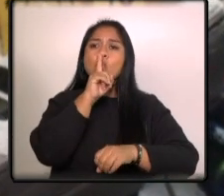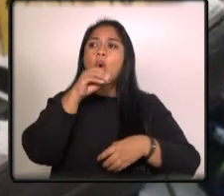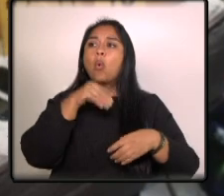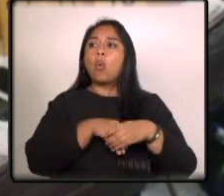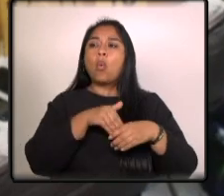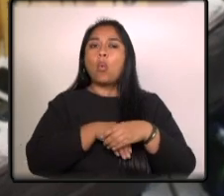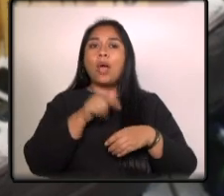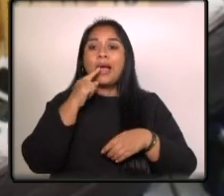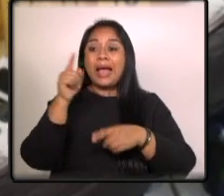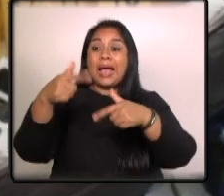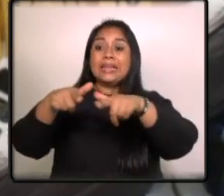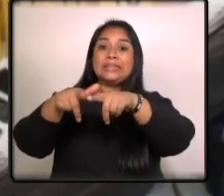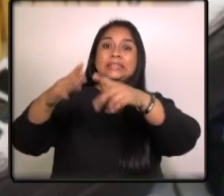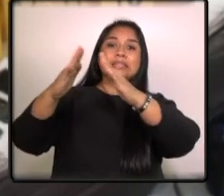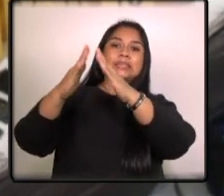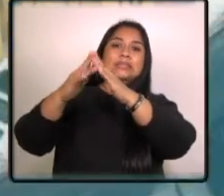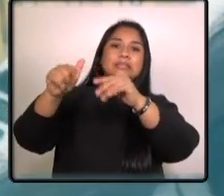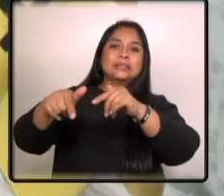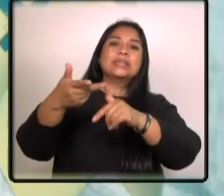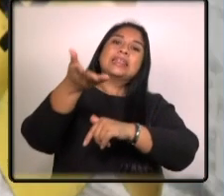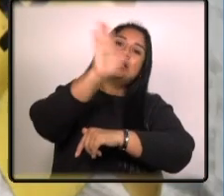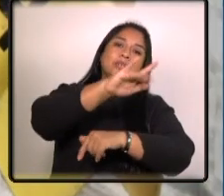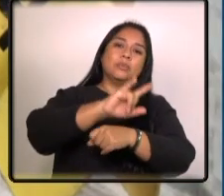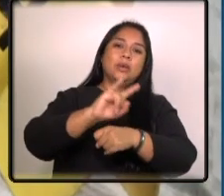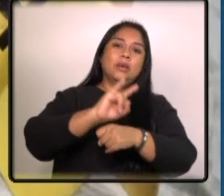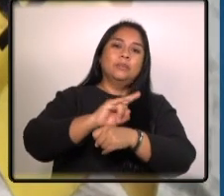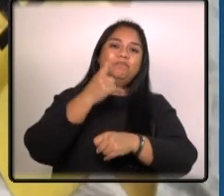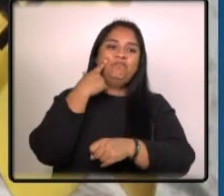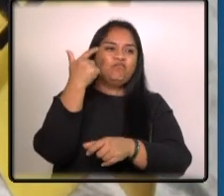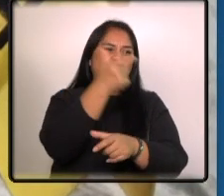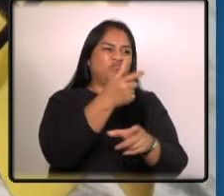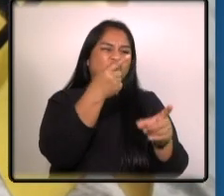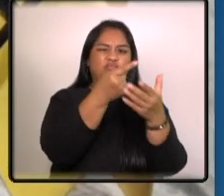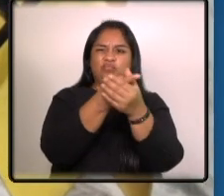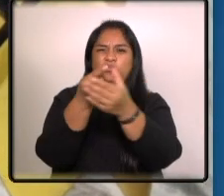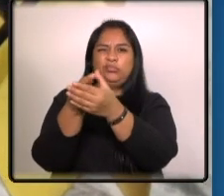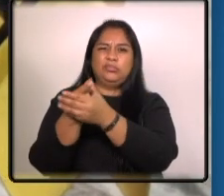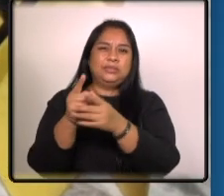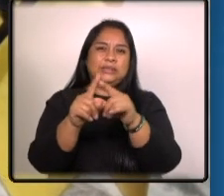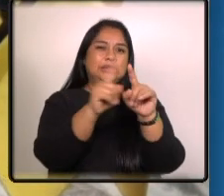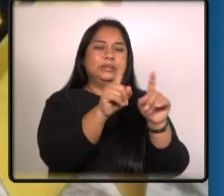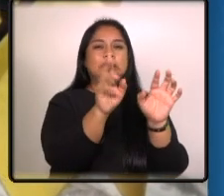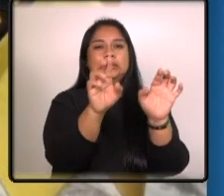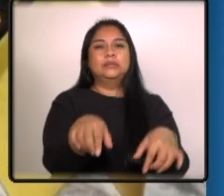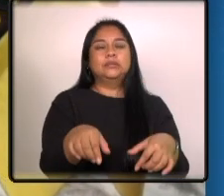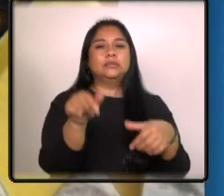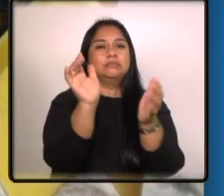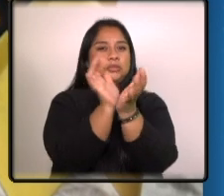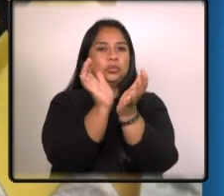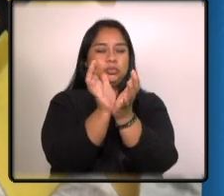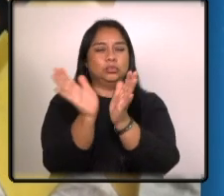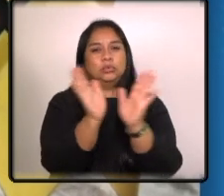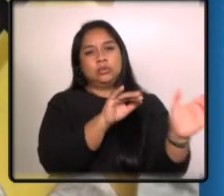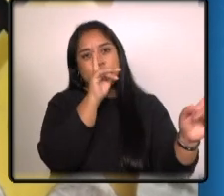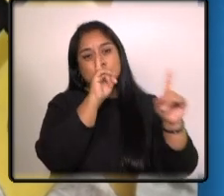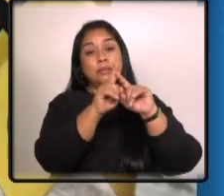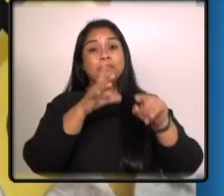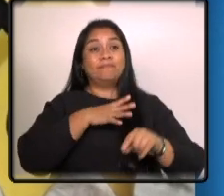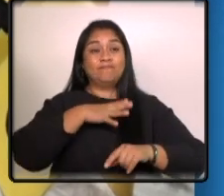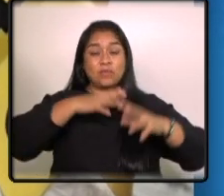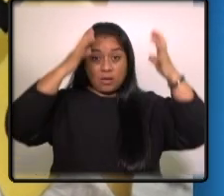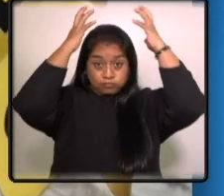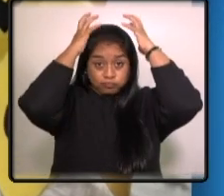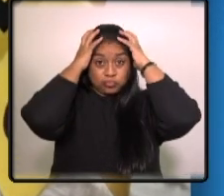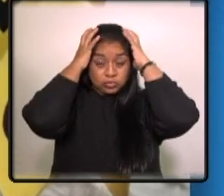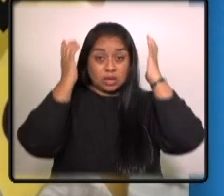fuego en dicho inmueble para luego utilizarlas en ataques contra ciudadanos de vía nueva también se encontró un casco militar